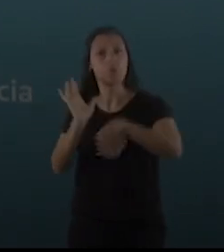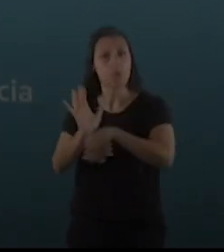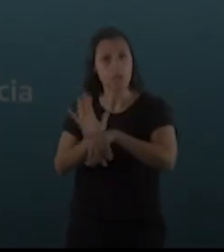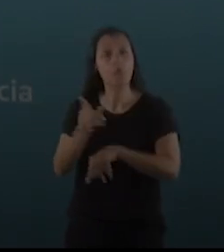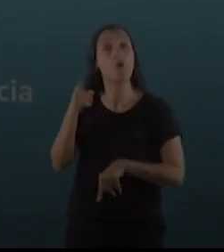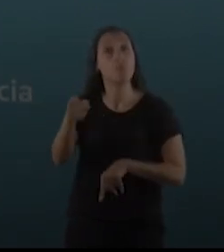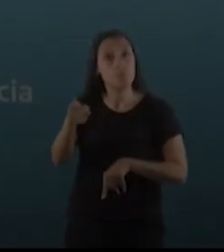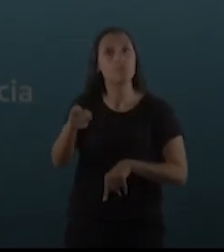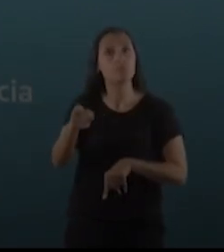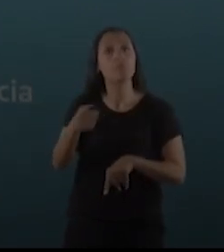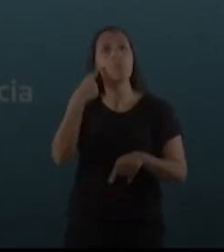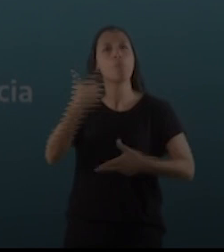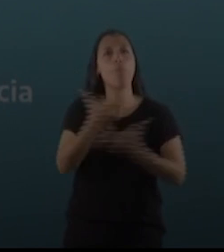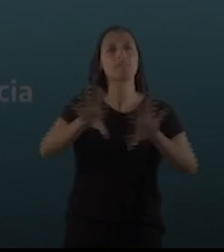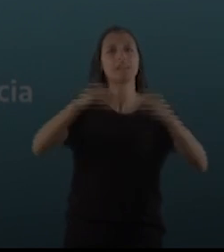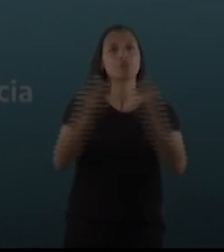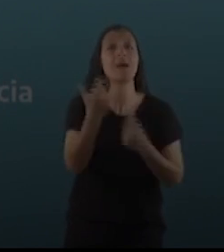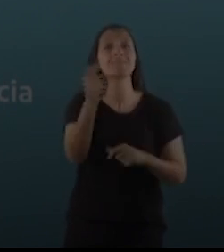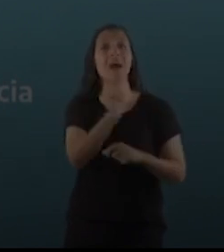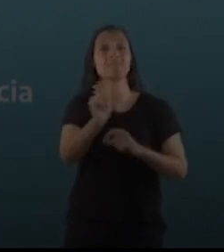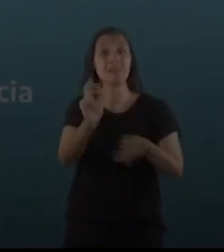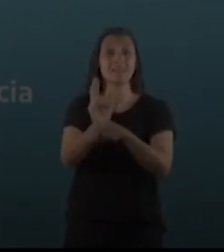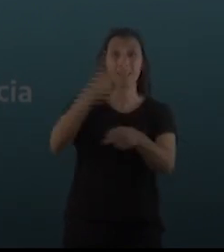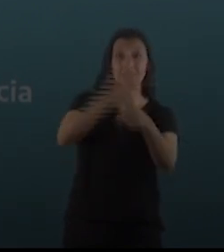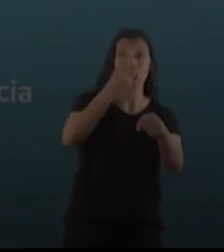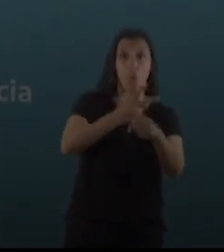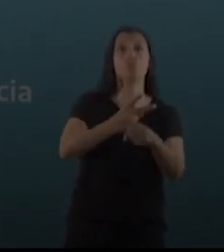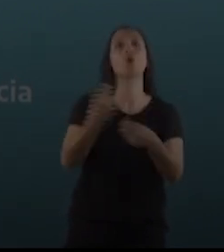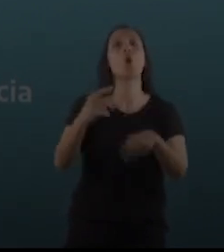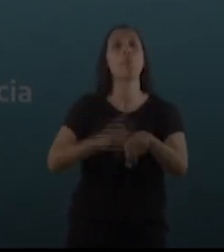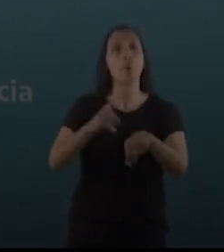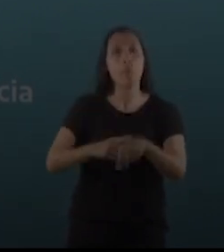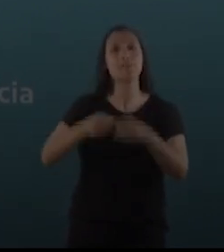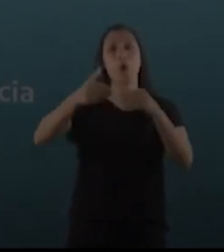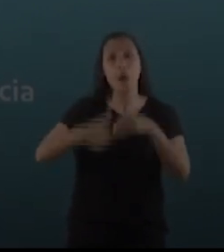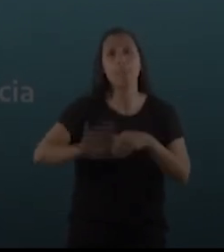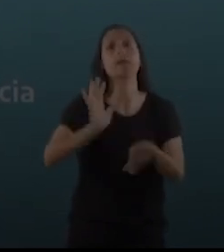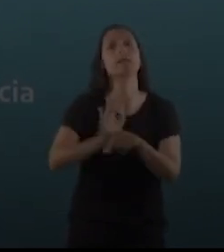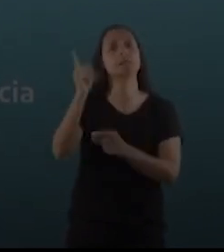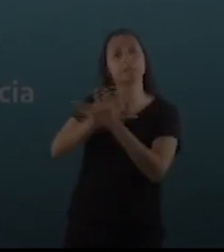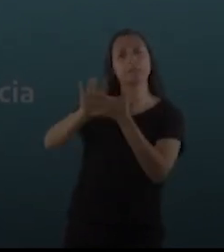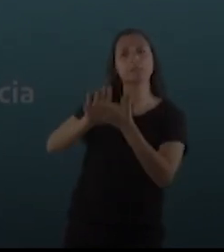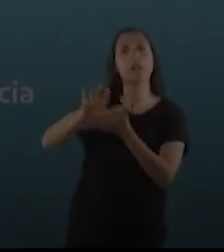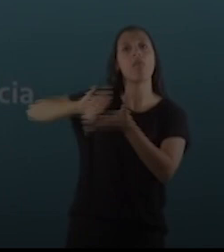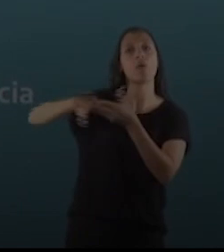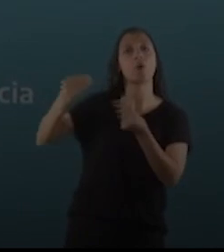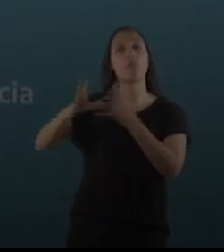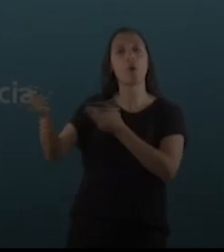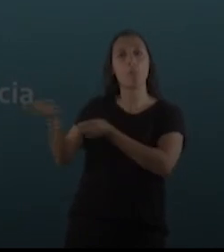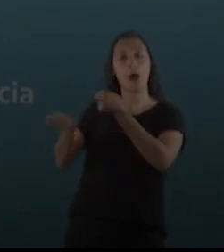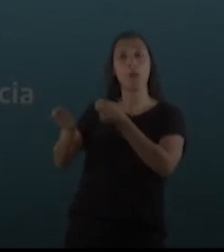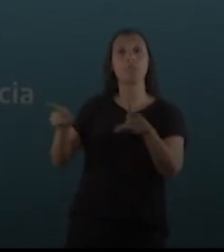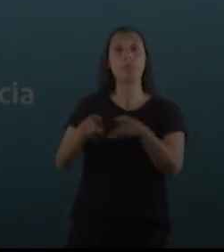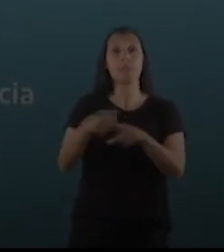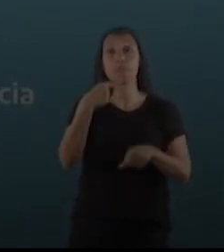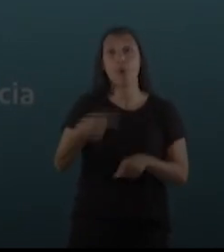el segundo semestre, despeja completamente en cuanto a deuda en pesos el segundo semestre y por otra parte, tal como dijo hoy la